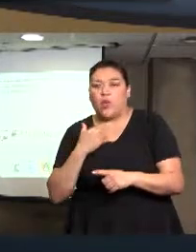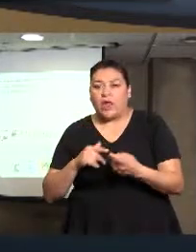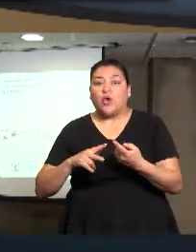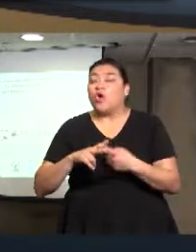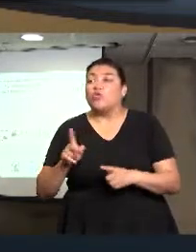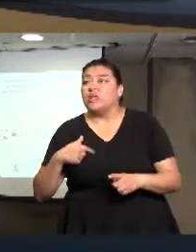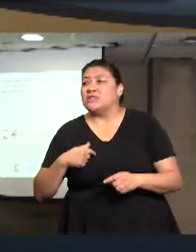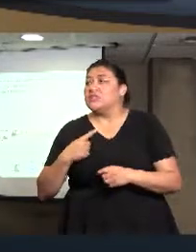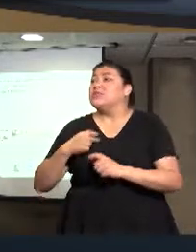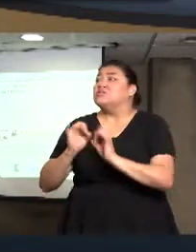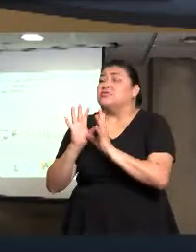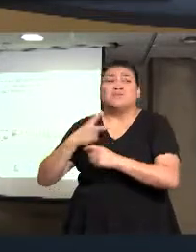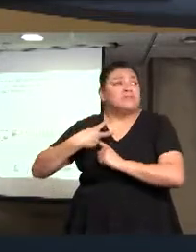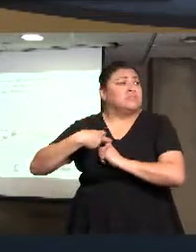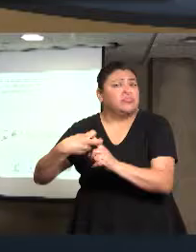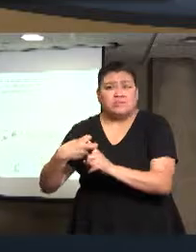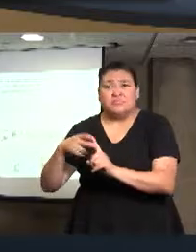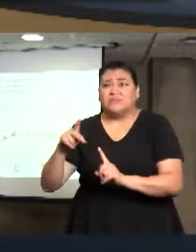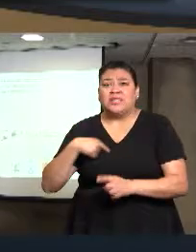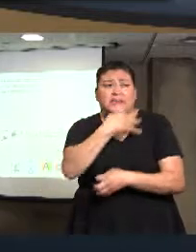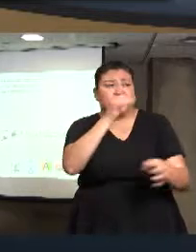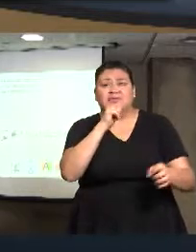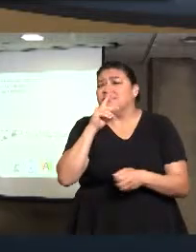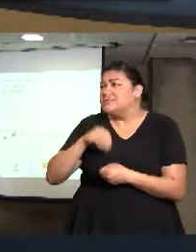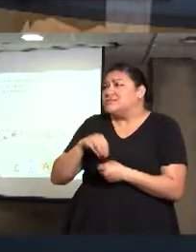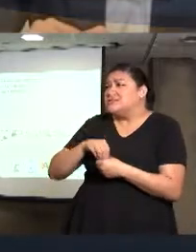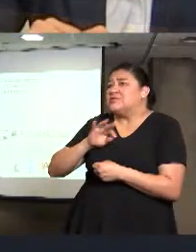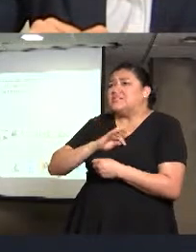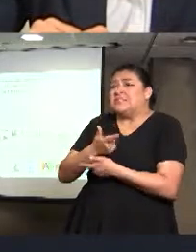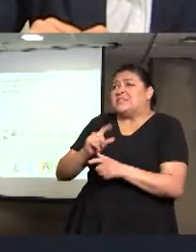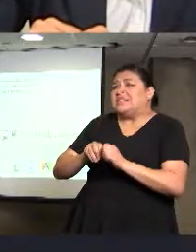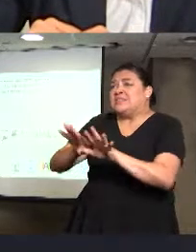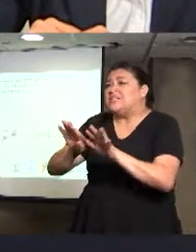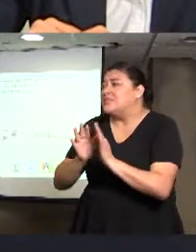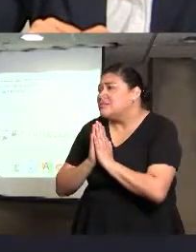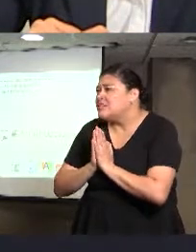o no quieren iniciar o simplemente no quieren dar a conocer la situación. No